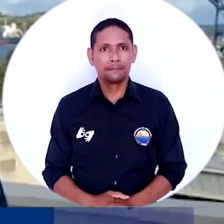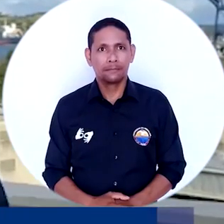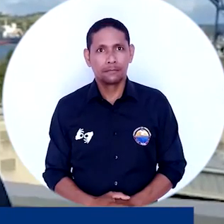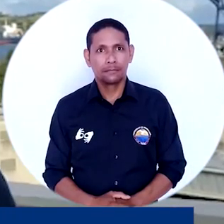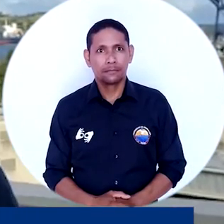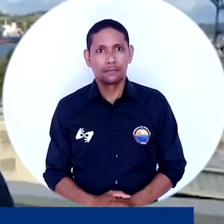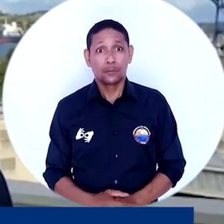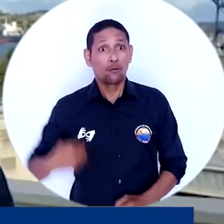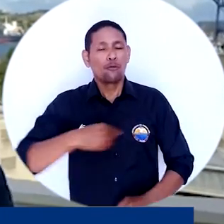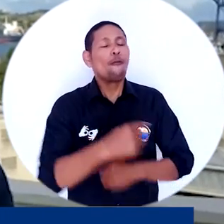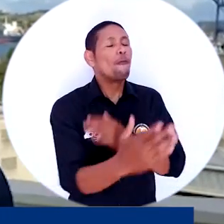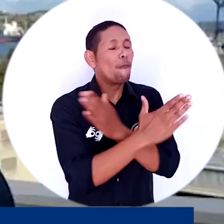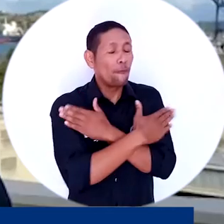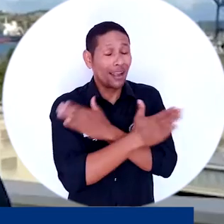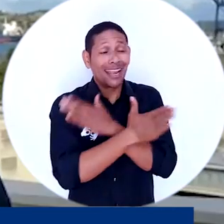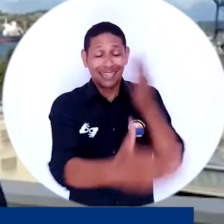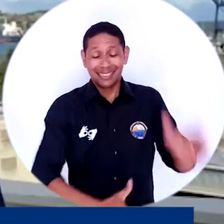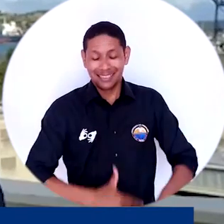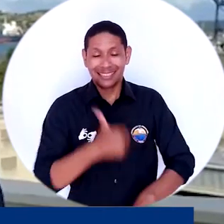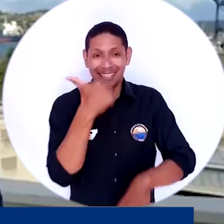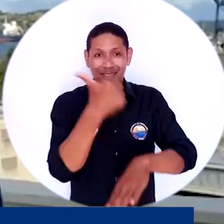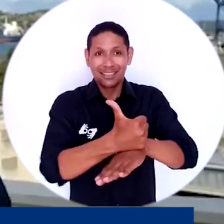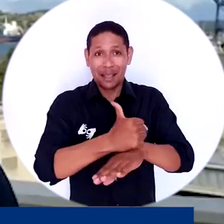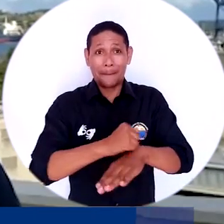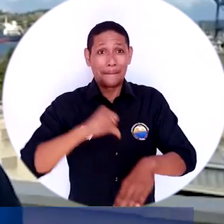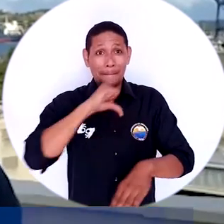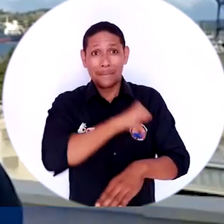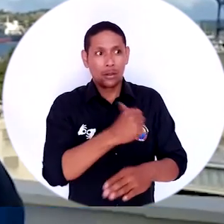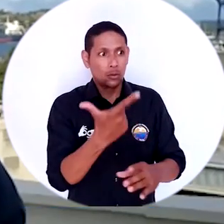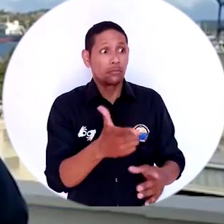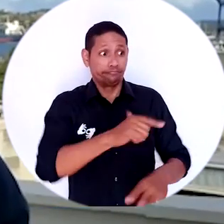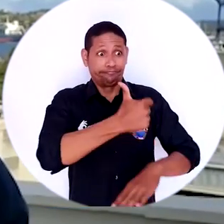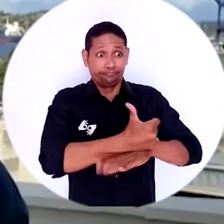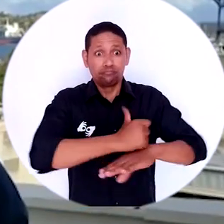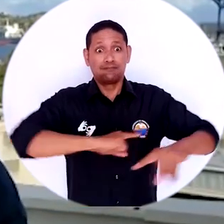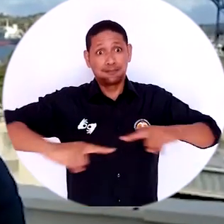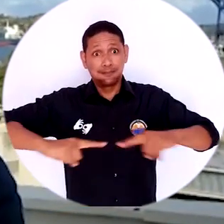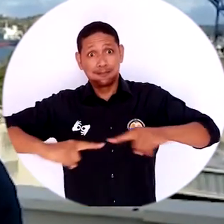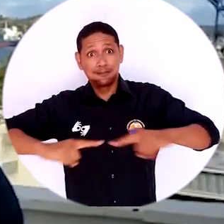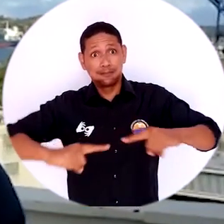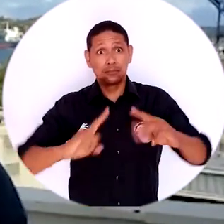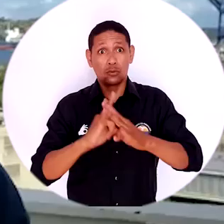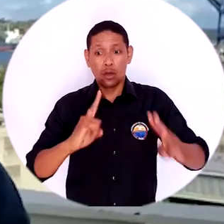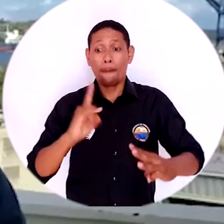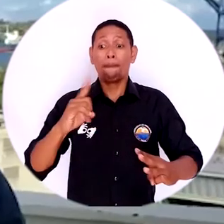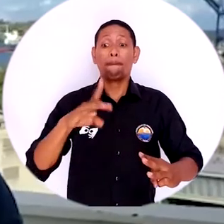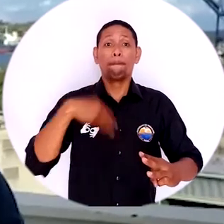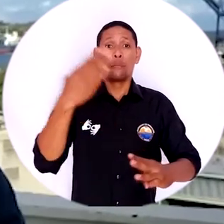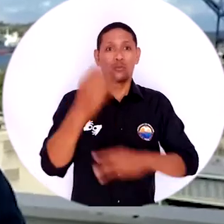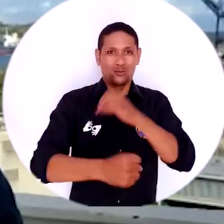deseamos felicitar al doctor Pablo Vera Salazar por su elección como rector de la Universidad del Magdalena para el próximo periodo